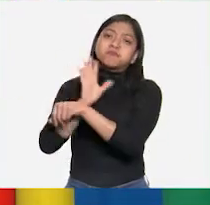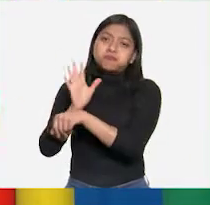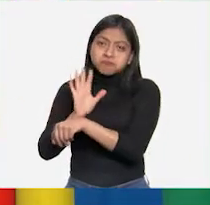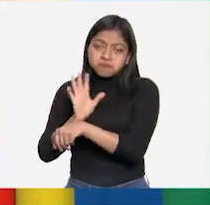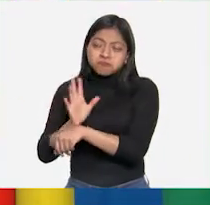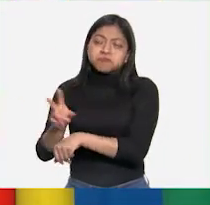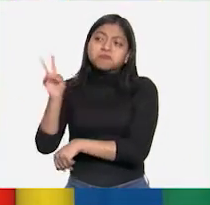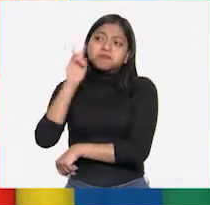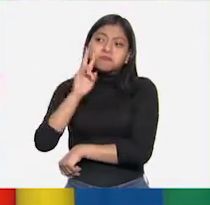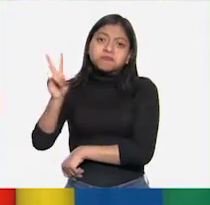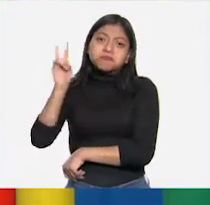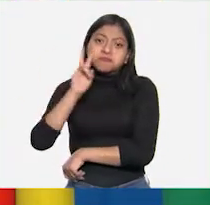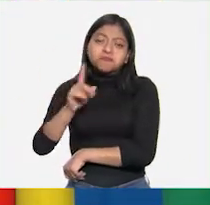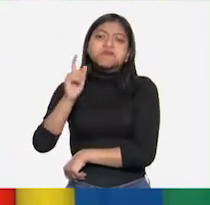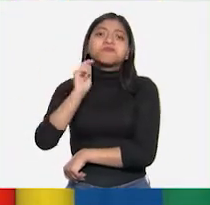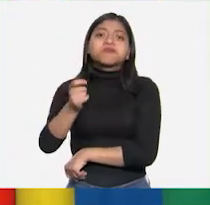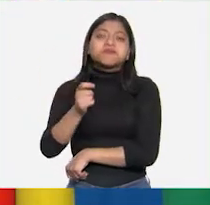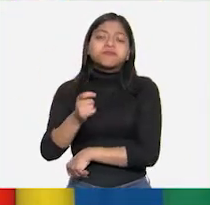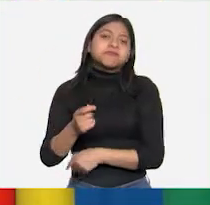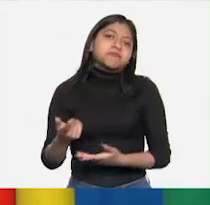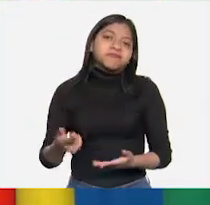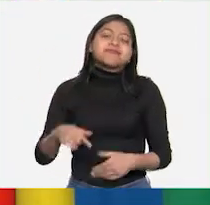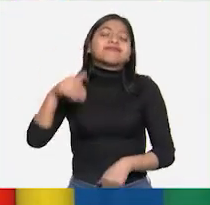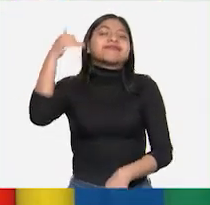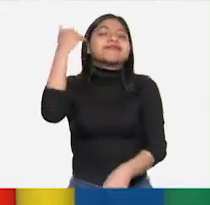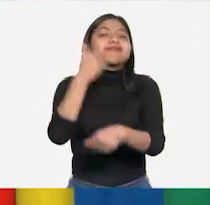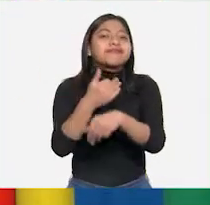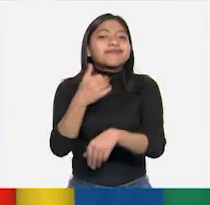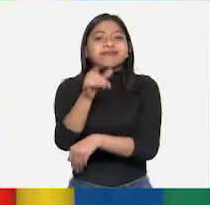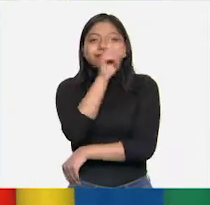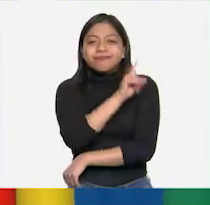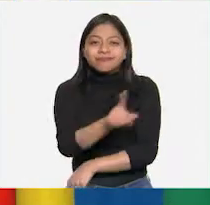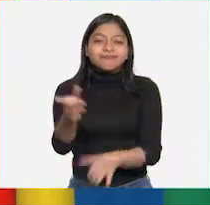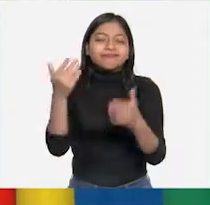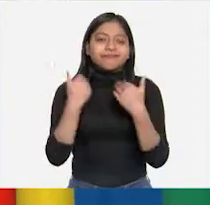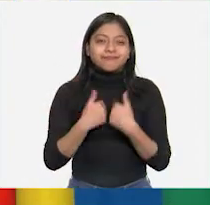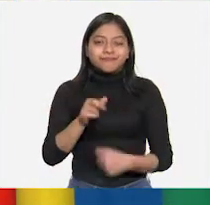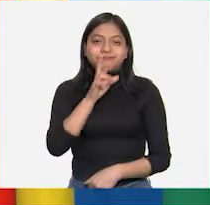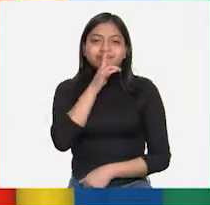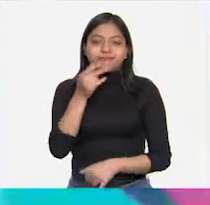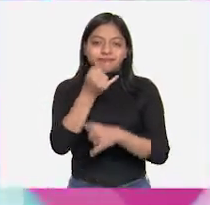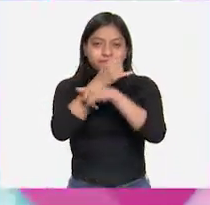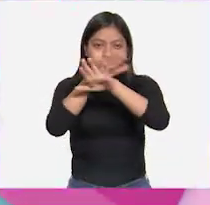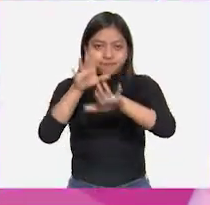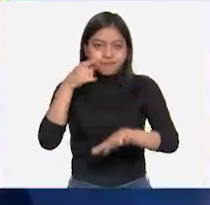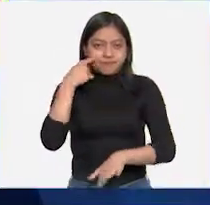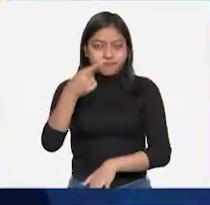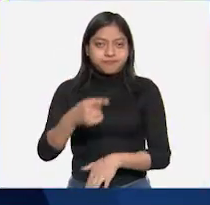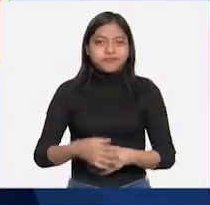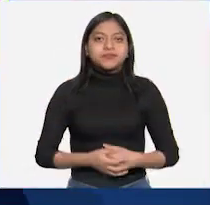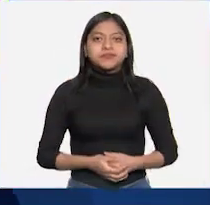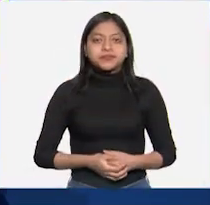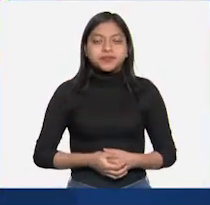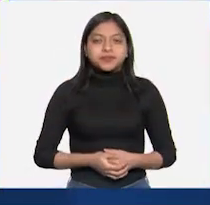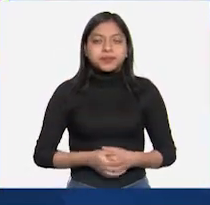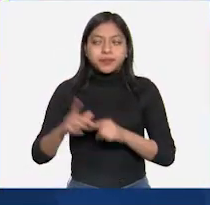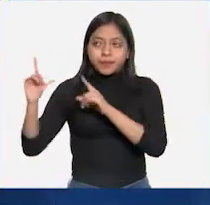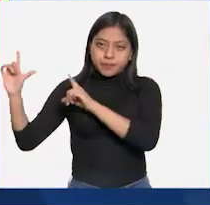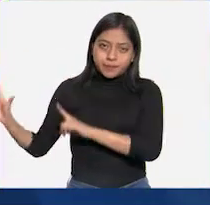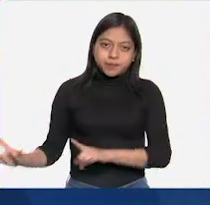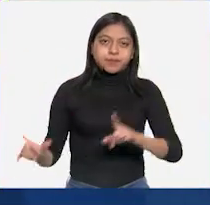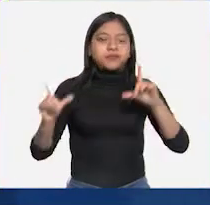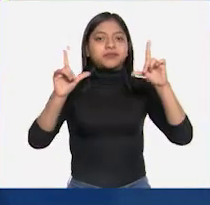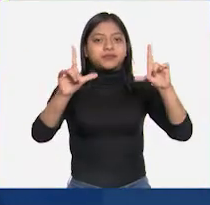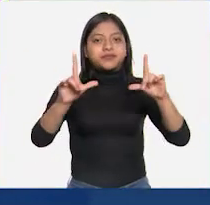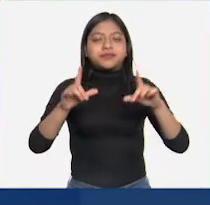series de televisión porque yo les voy a leer la información de la siguiente diapositiva. Pongan mucha atención.